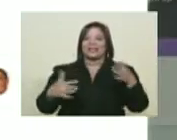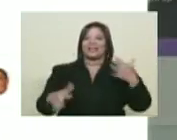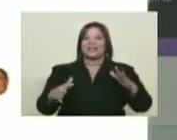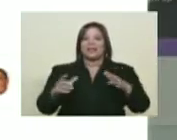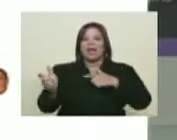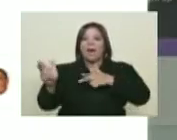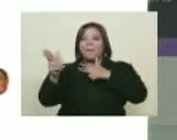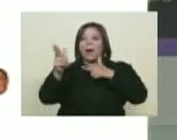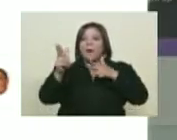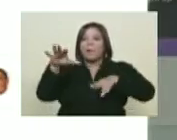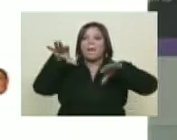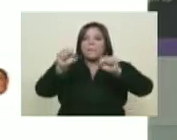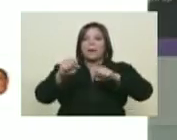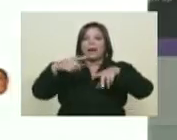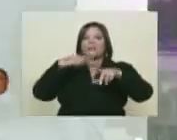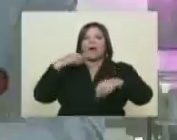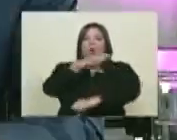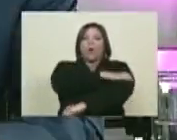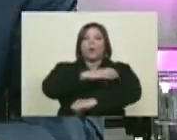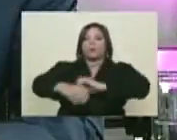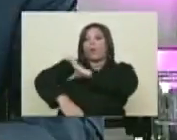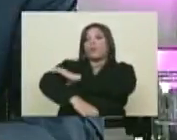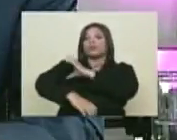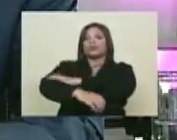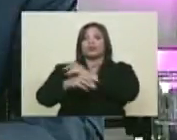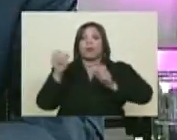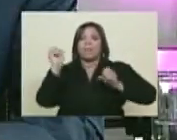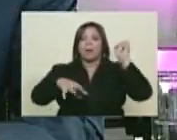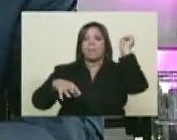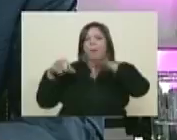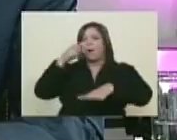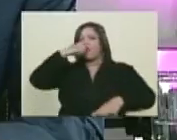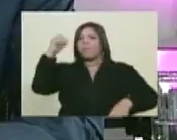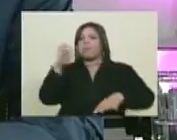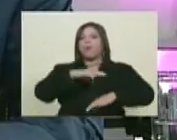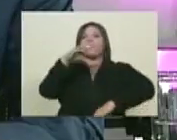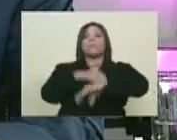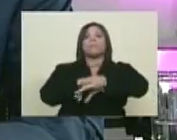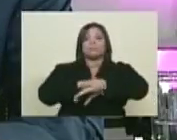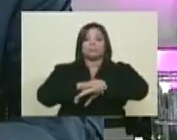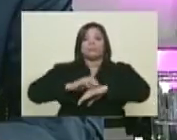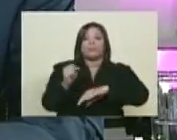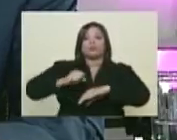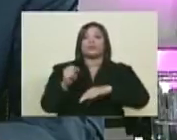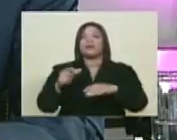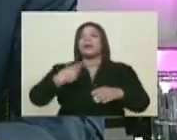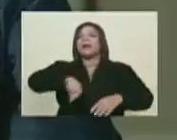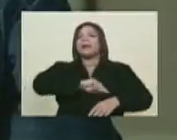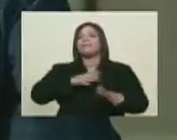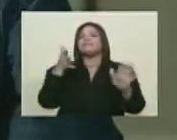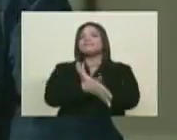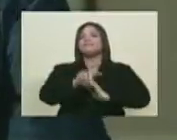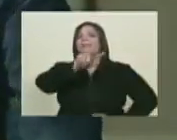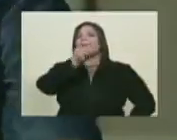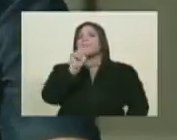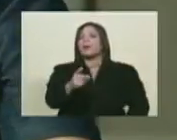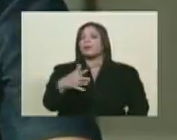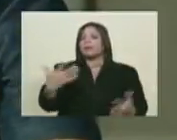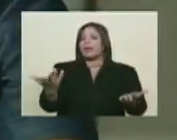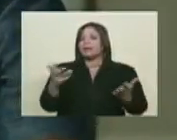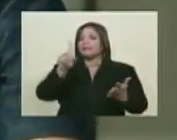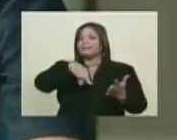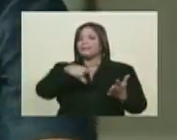base militar fue asaltada durante meses por opositores, llegando a lanzarse cócteles Molotov y Granadas. El policía está preso. ¿Qué pasaría aquí en España? Se pregunta este usuario.